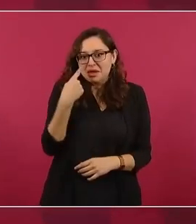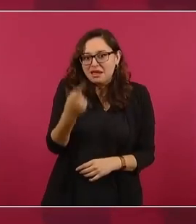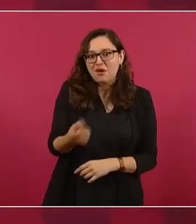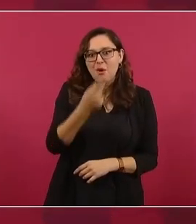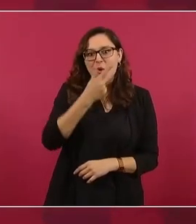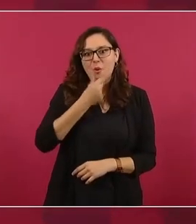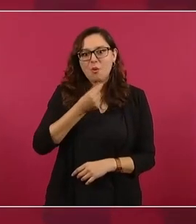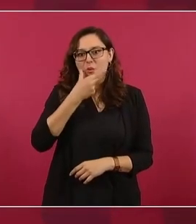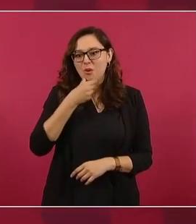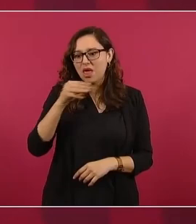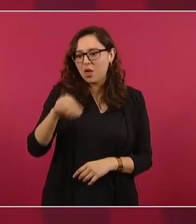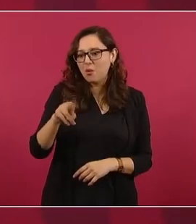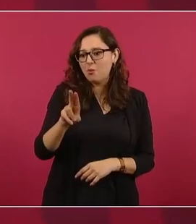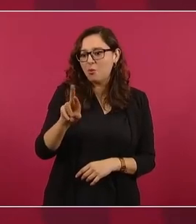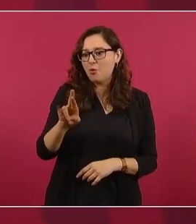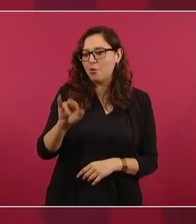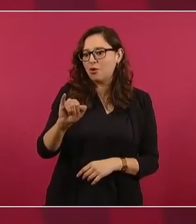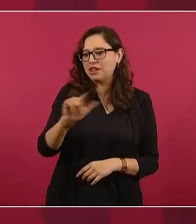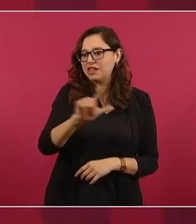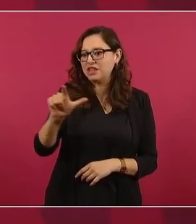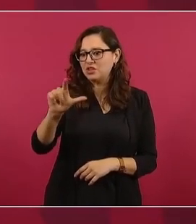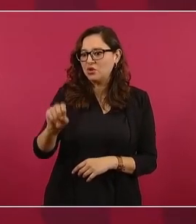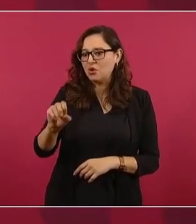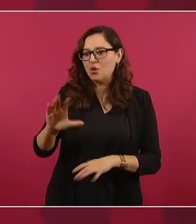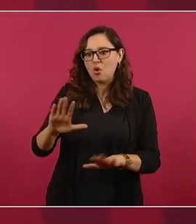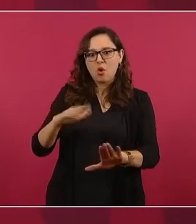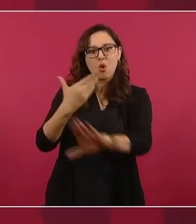¿Cómo se defiende